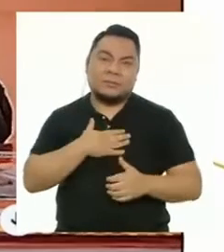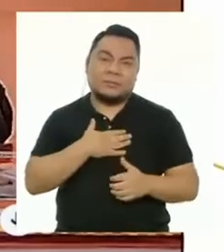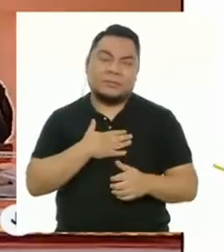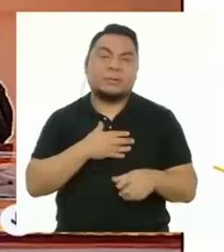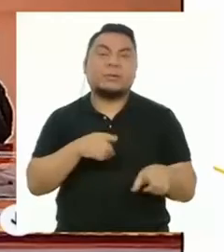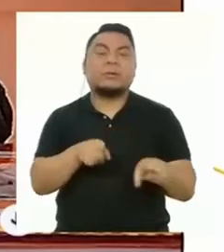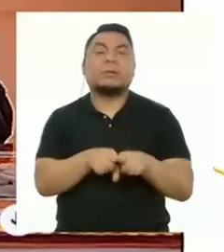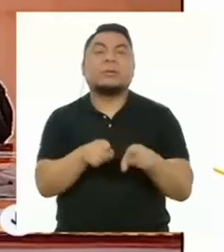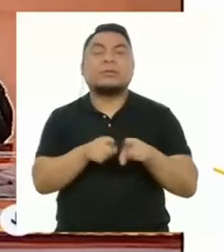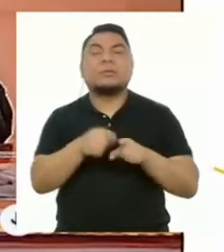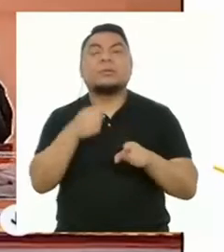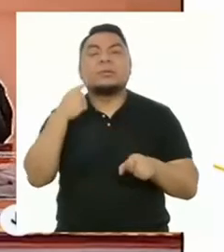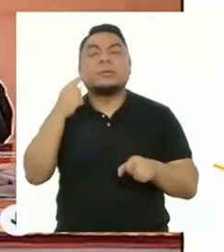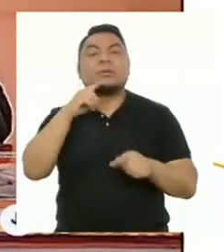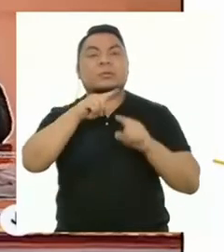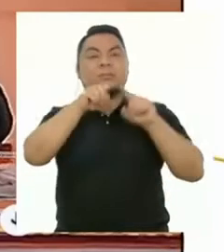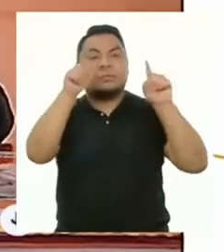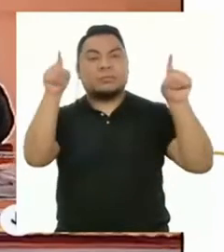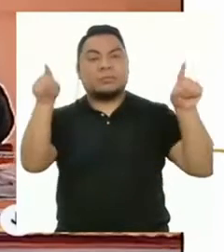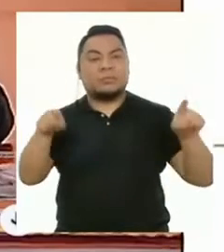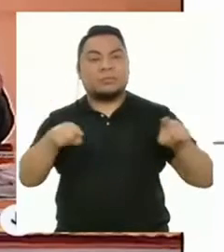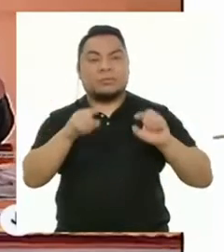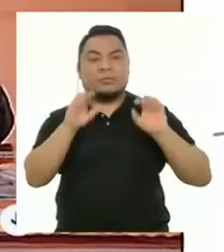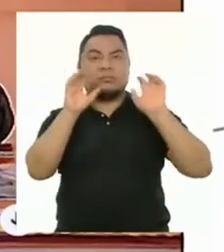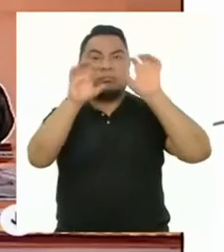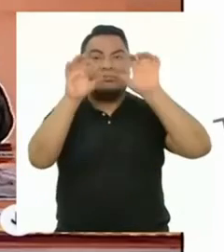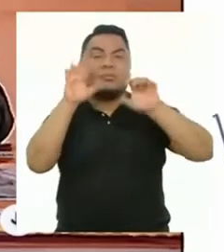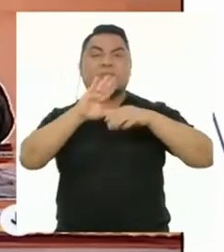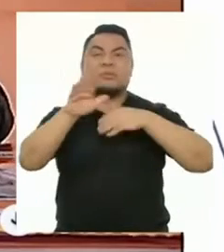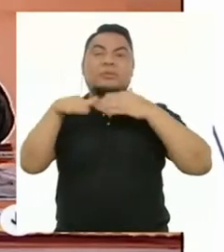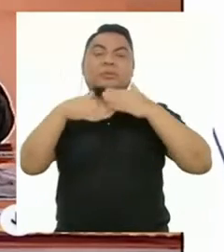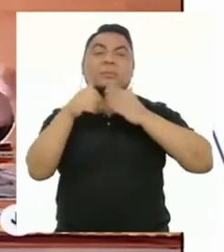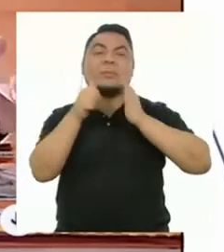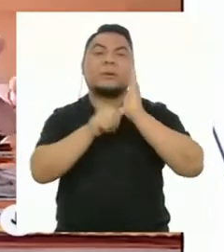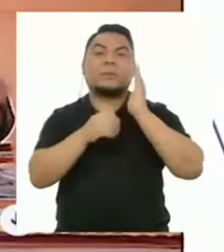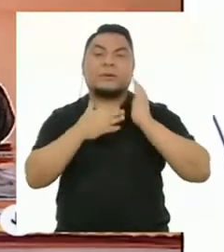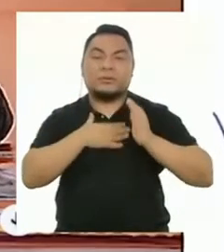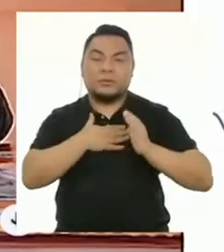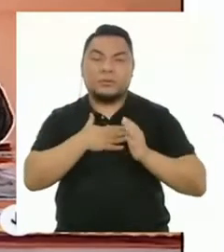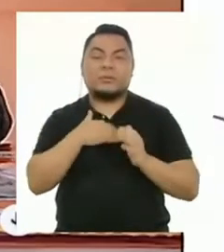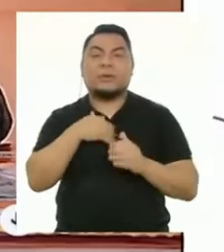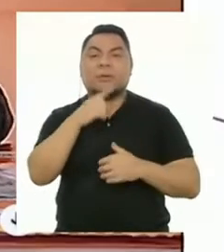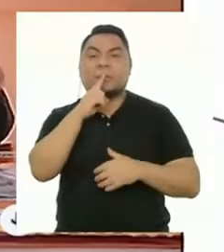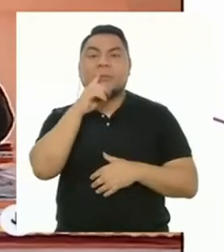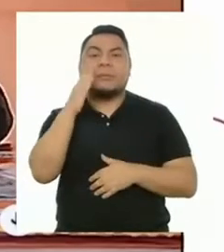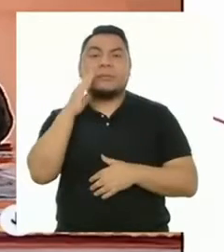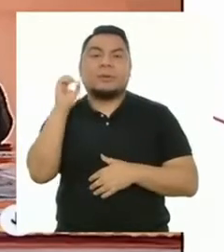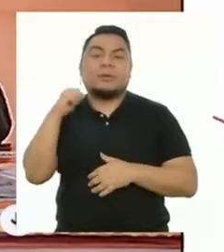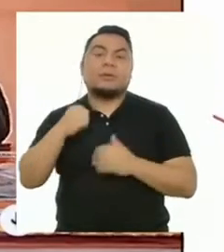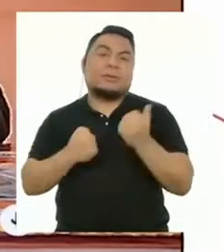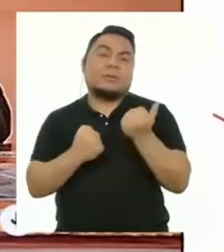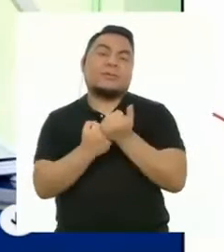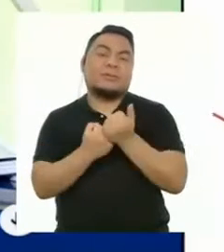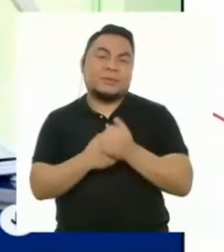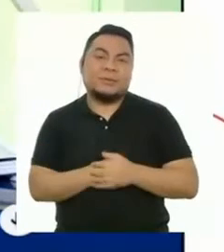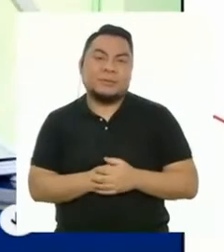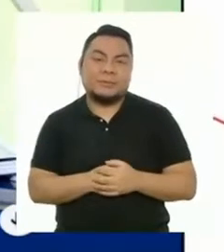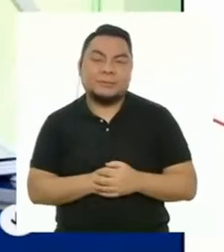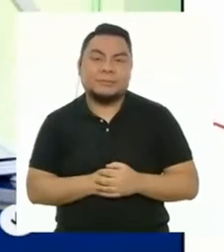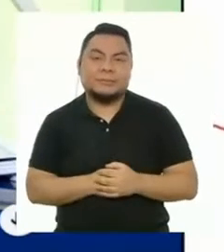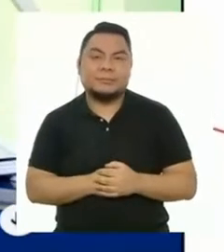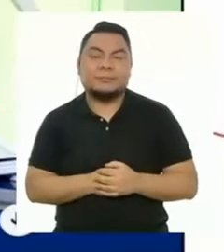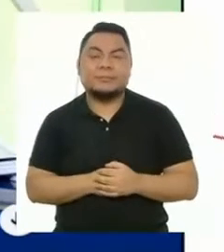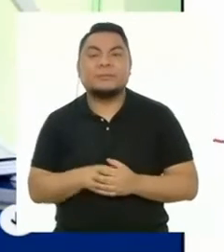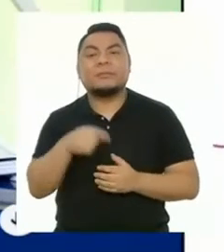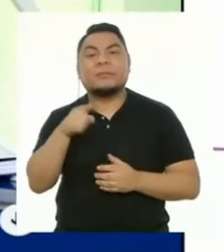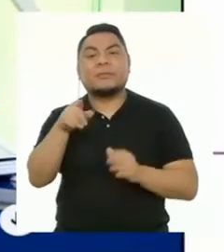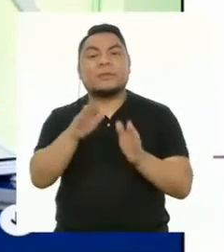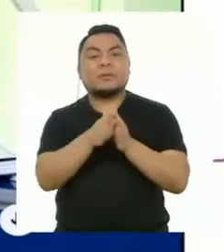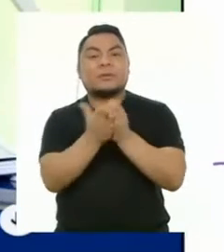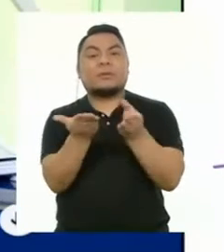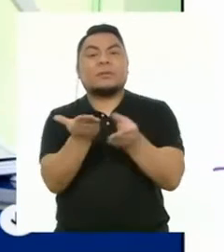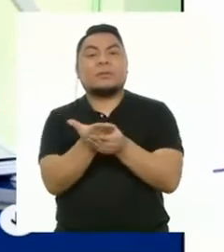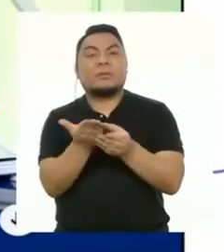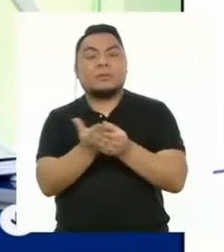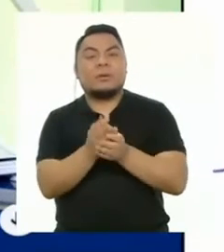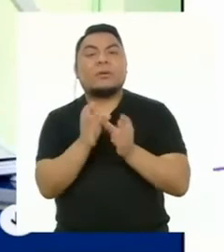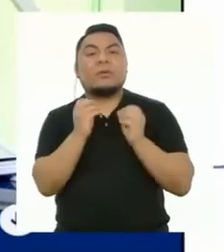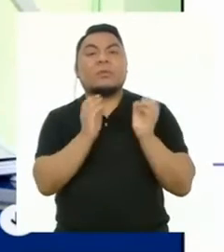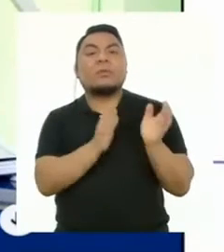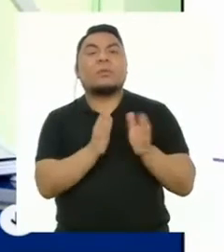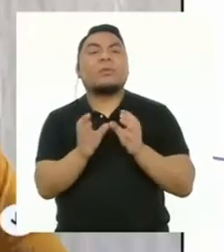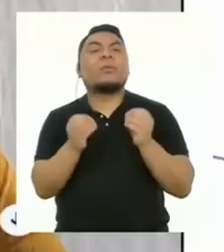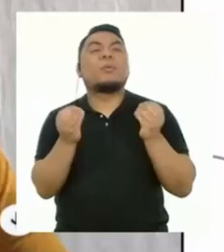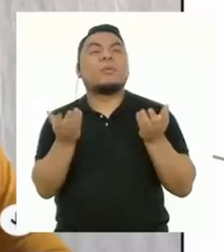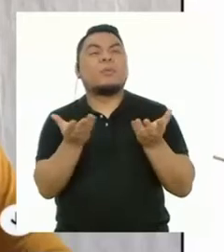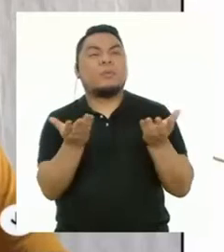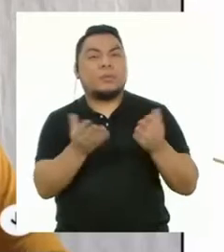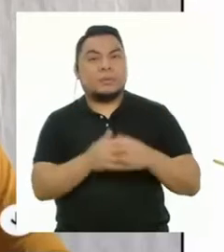así como un ejemplo de Periódico Mural, donde todos mis hermanos y yo y mis padres estábamos apoyando. ¿Y sus portafolios, cómo los